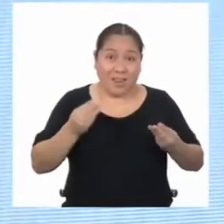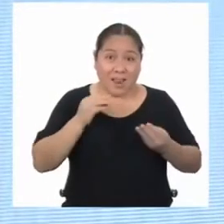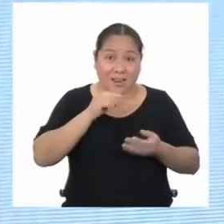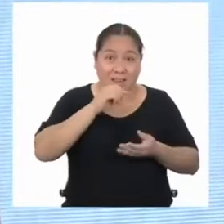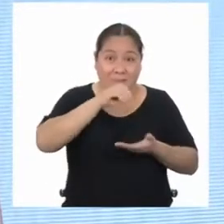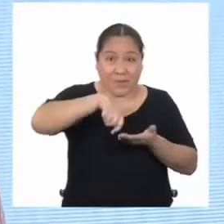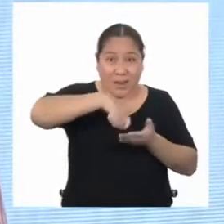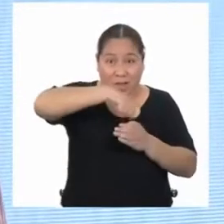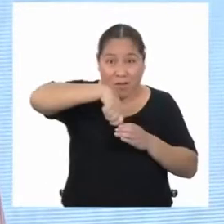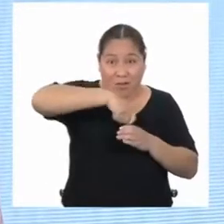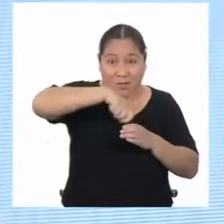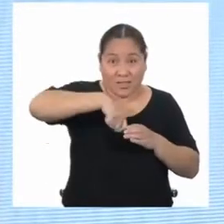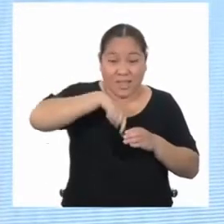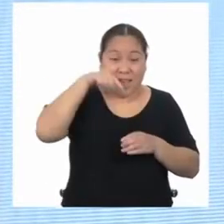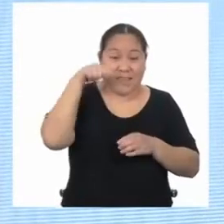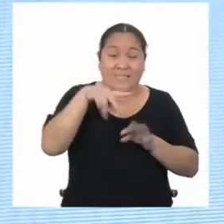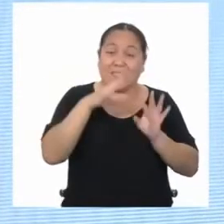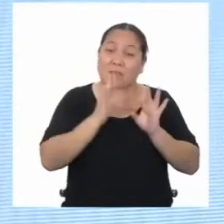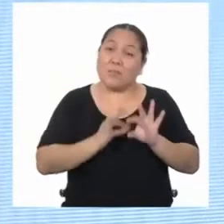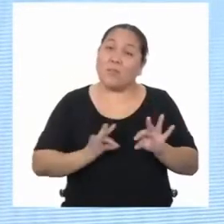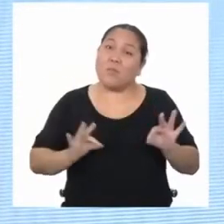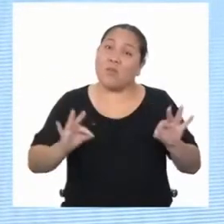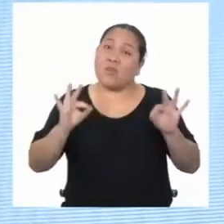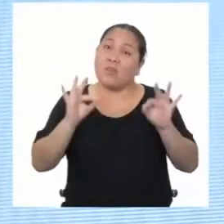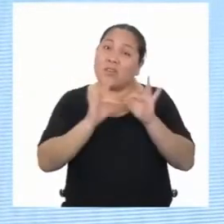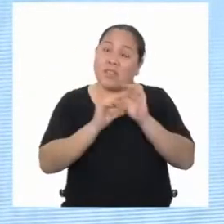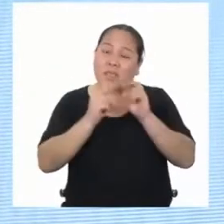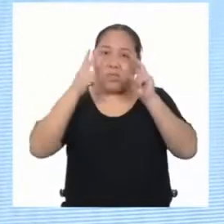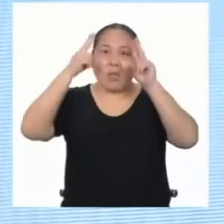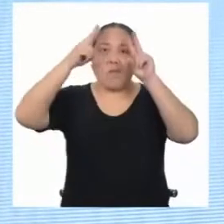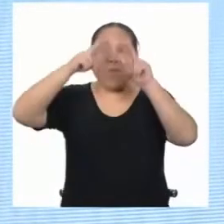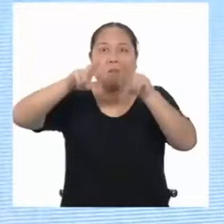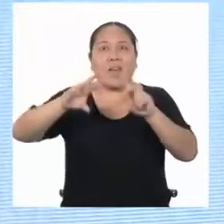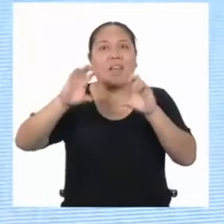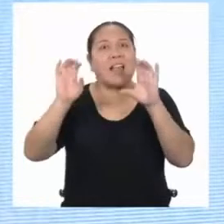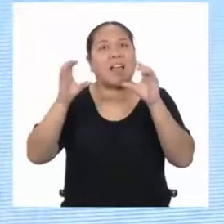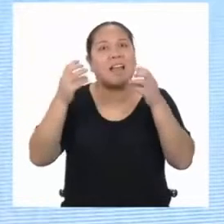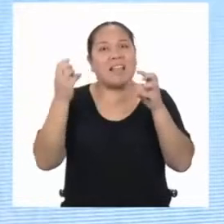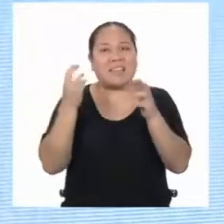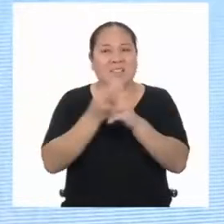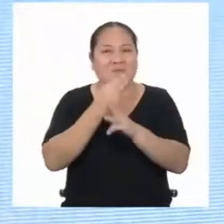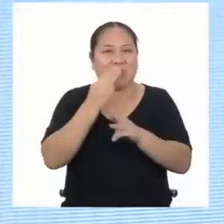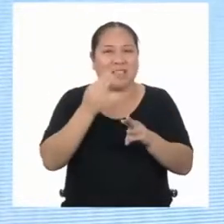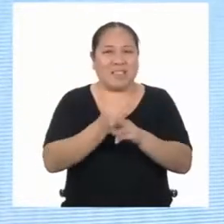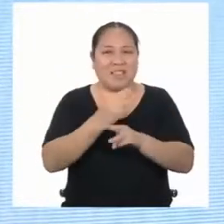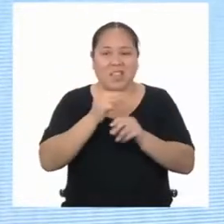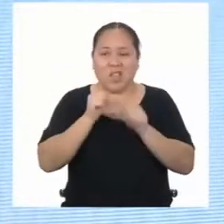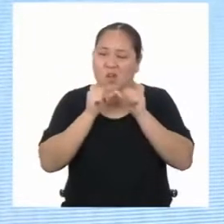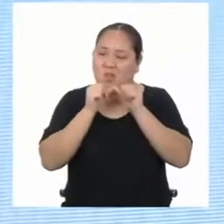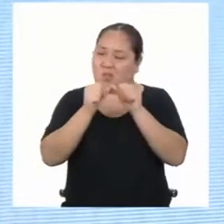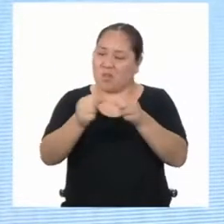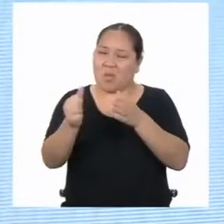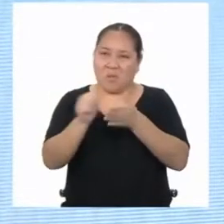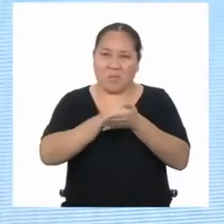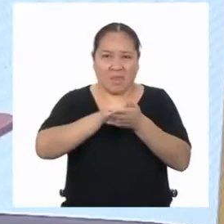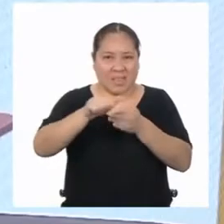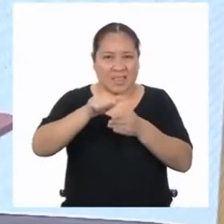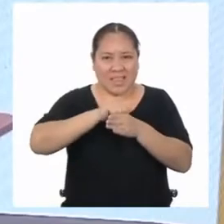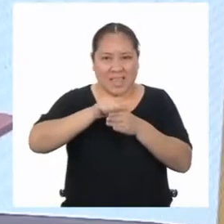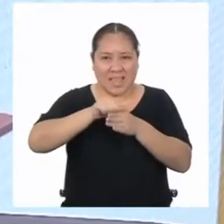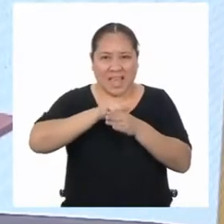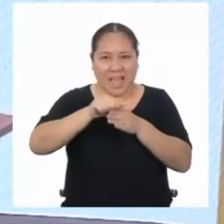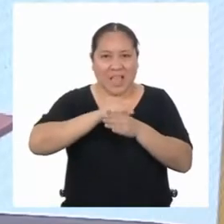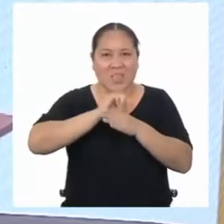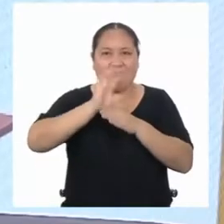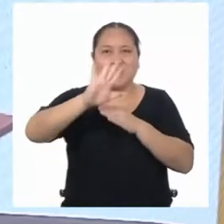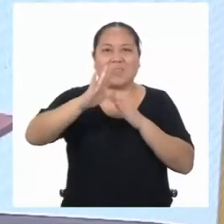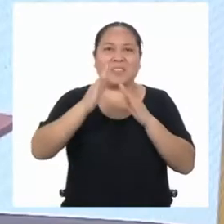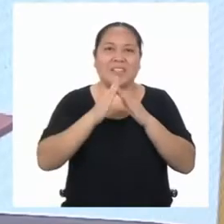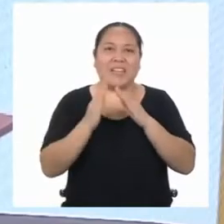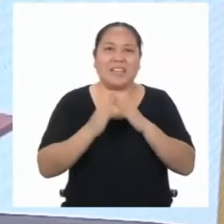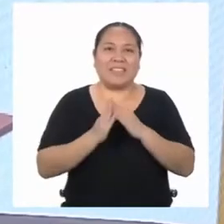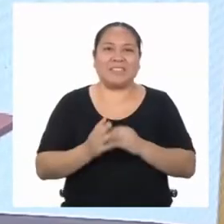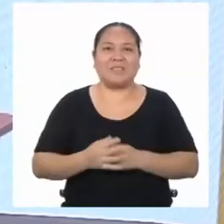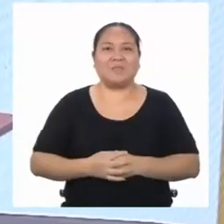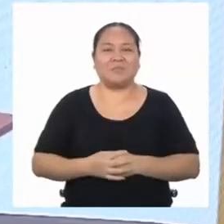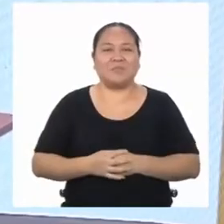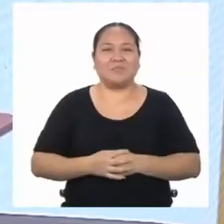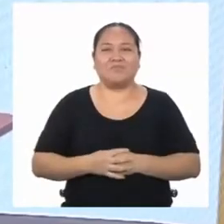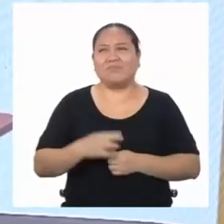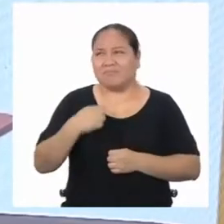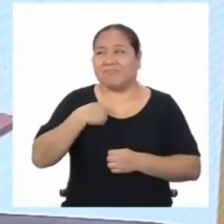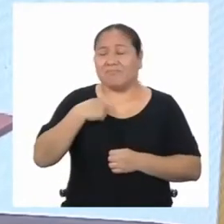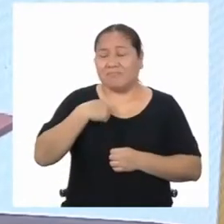importante prestar atención a las clases de matemáticas y seguir practicando en casa. Eso me ha pasado ahora.